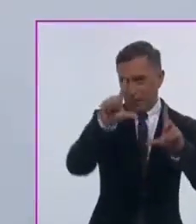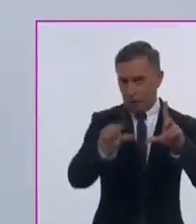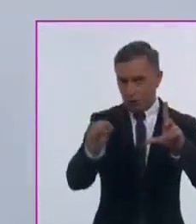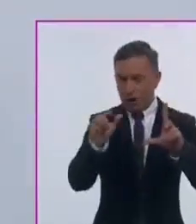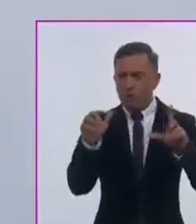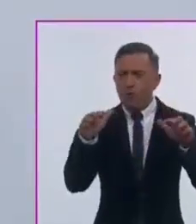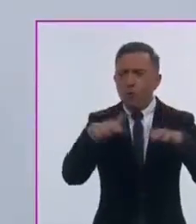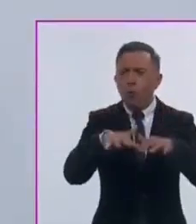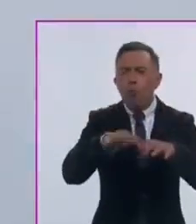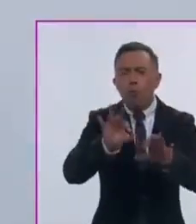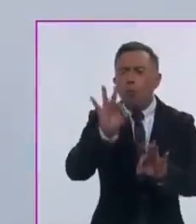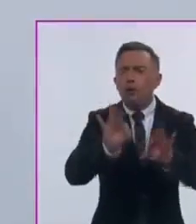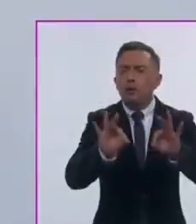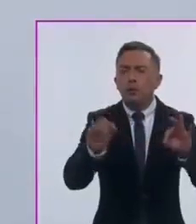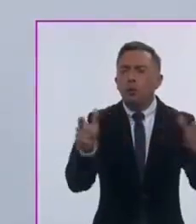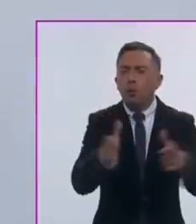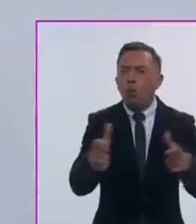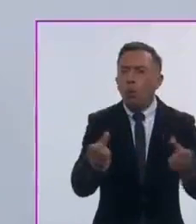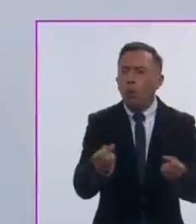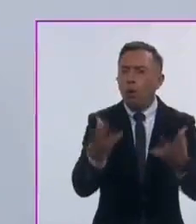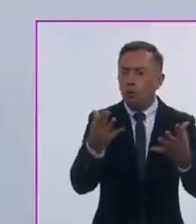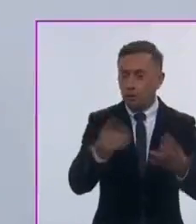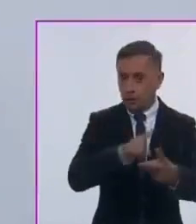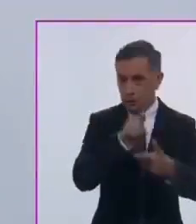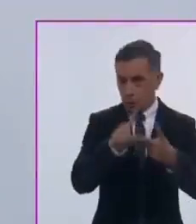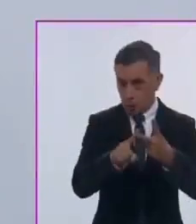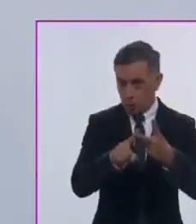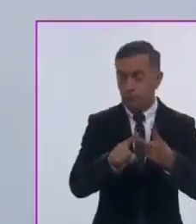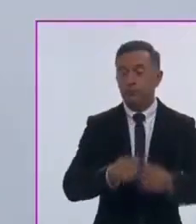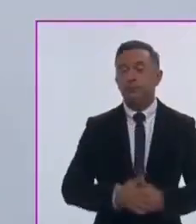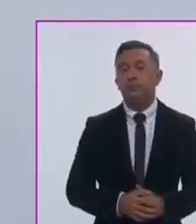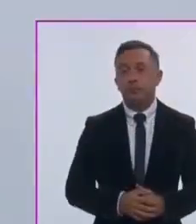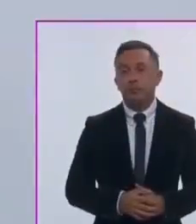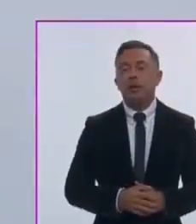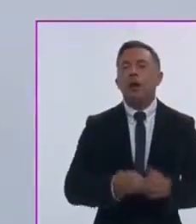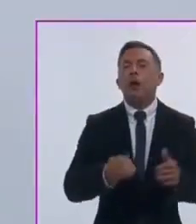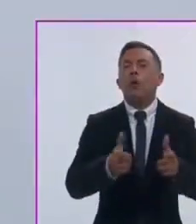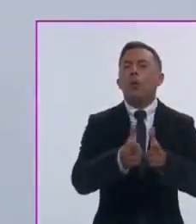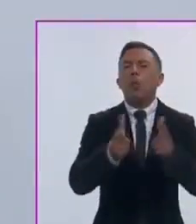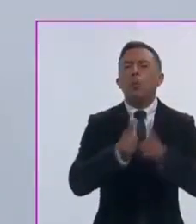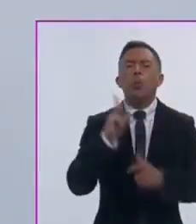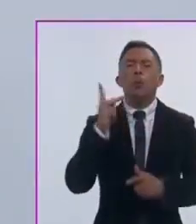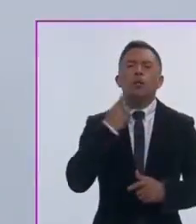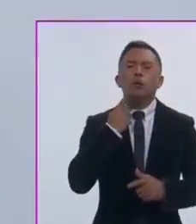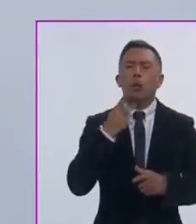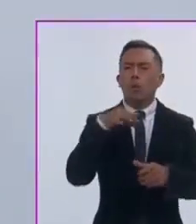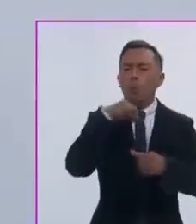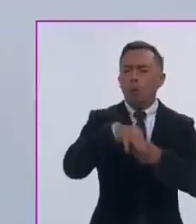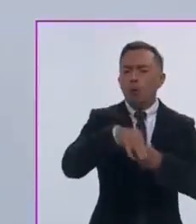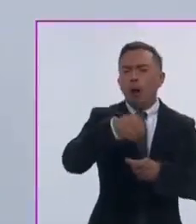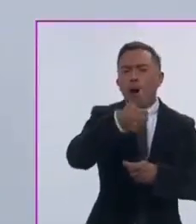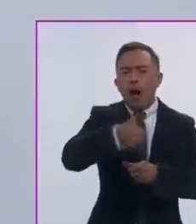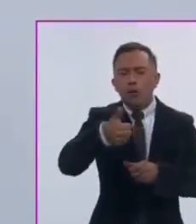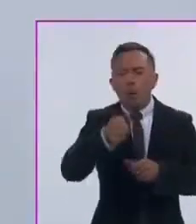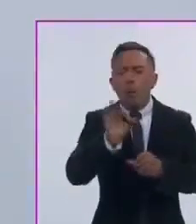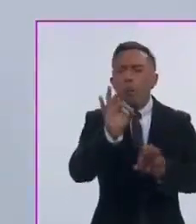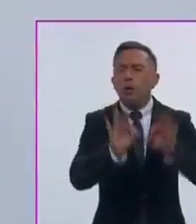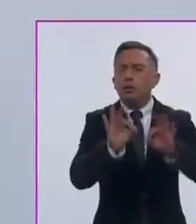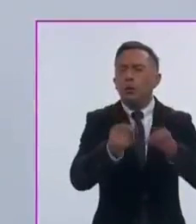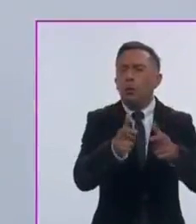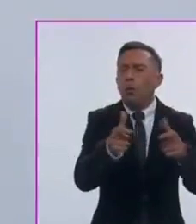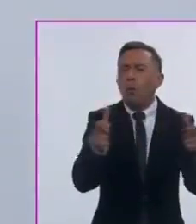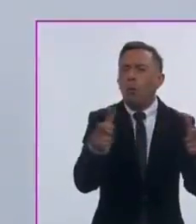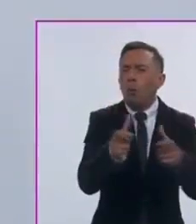nivel nacional. Segundo, el rango estimado de votación que obtuvo cada partido político para la elección de